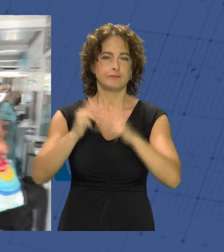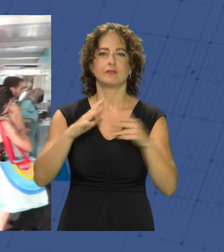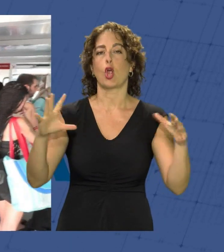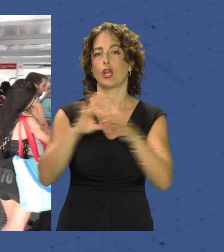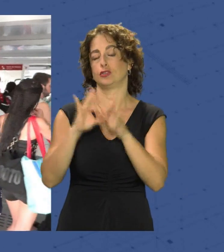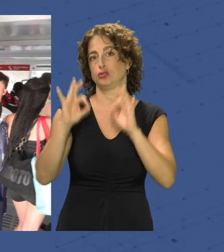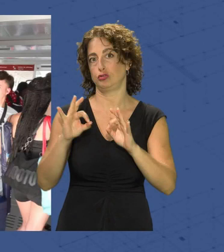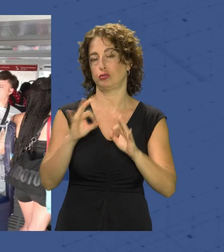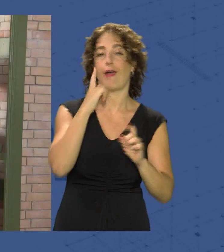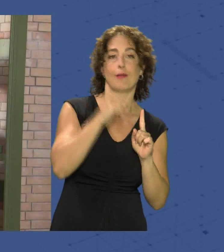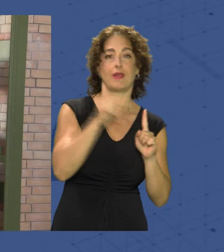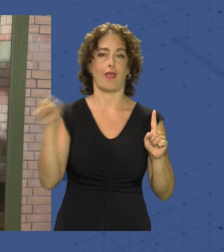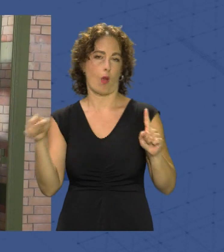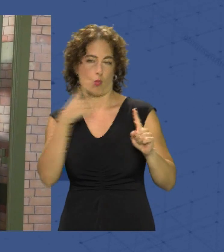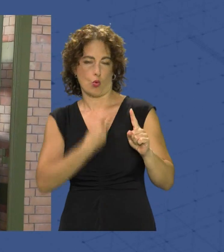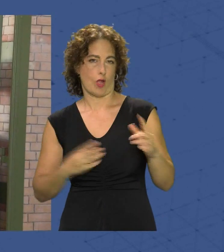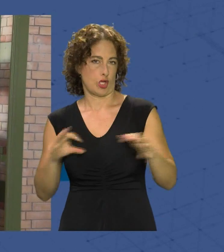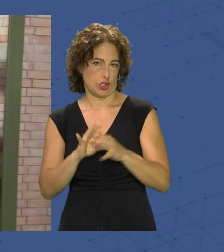alta velocidad Almería-Murcia.